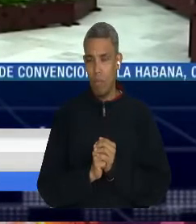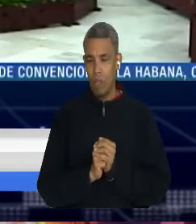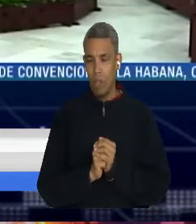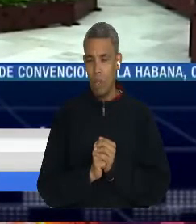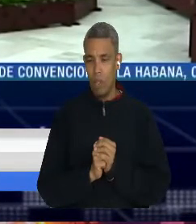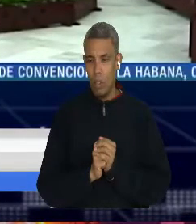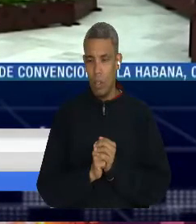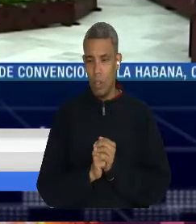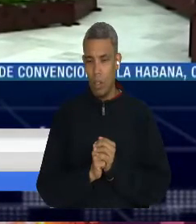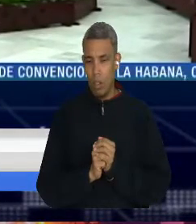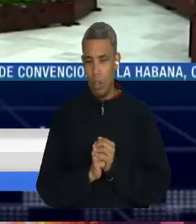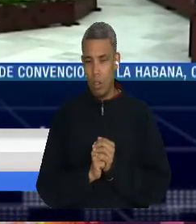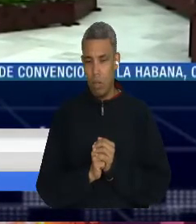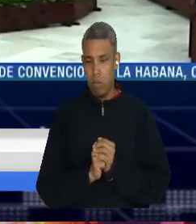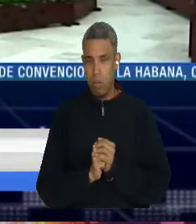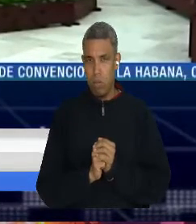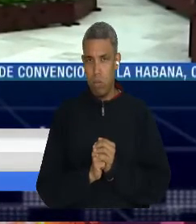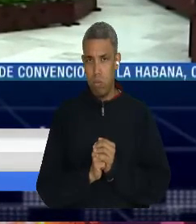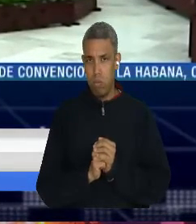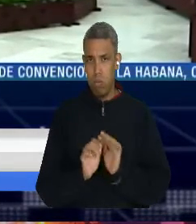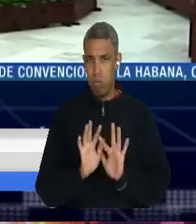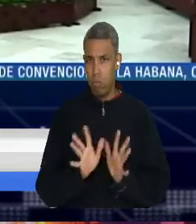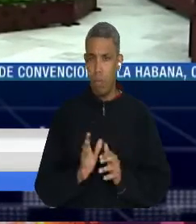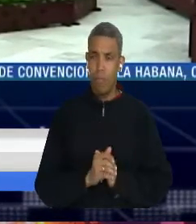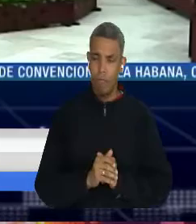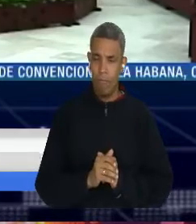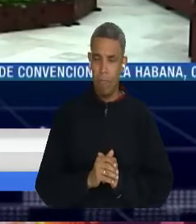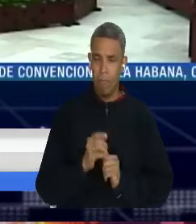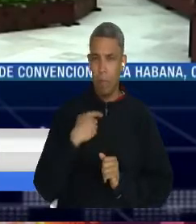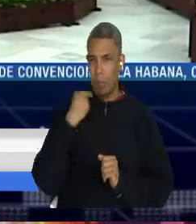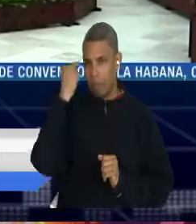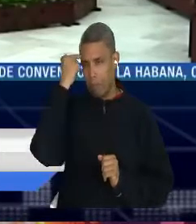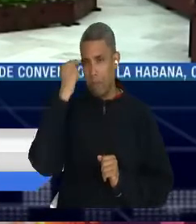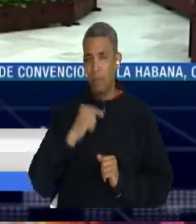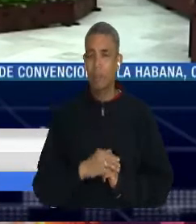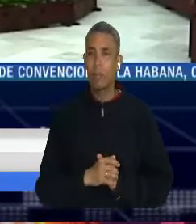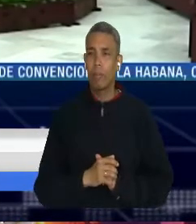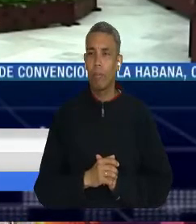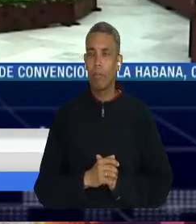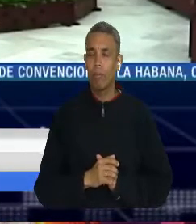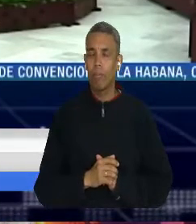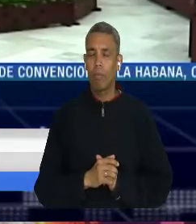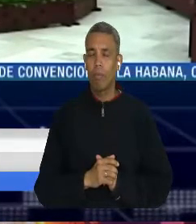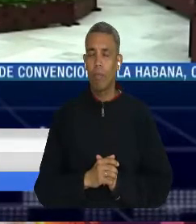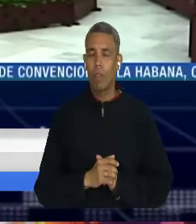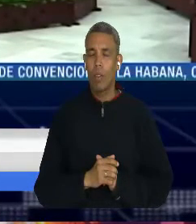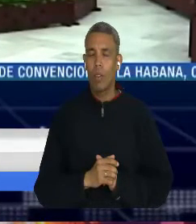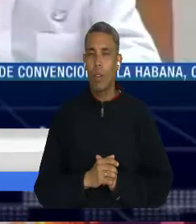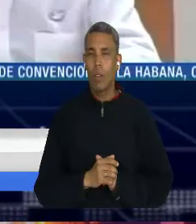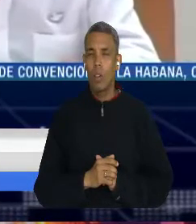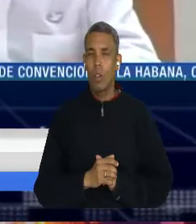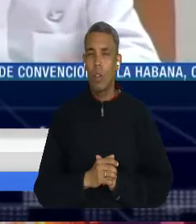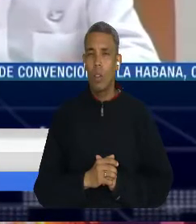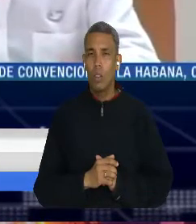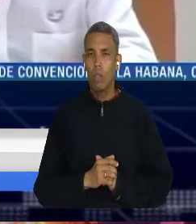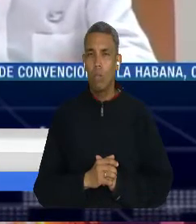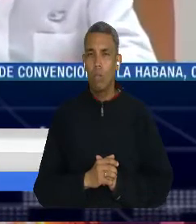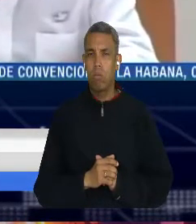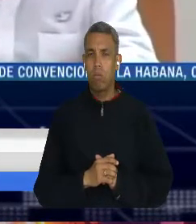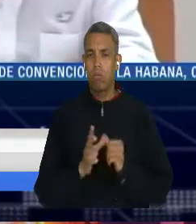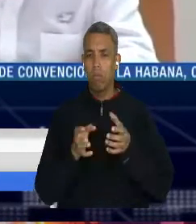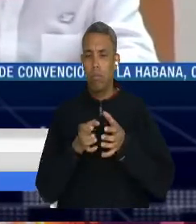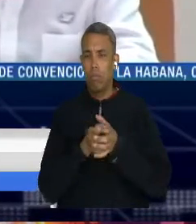y de presión por parte del ALA, de los ELN,